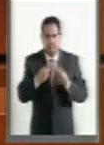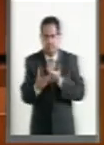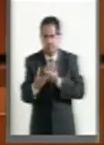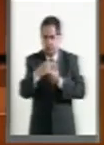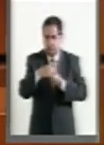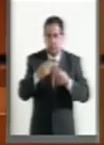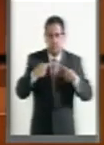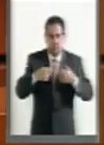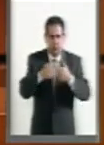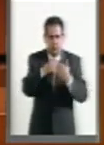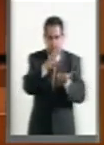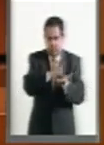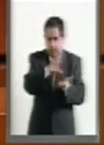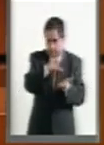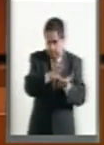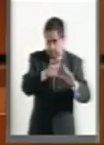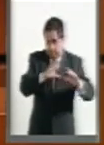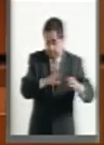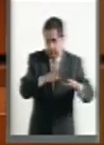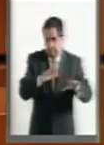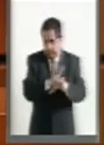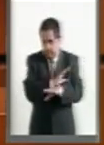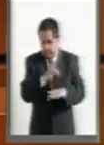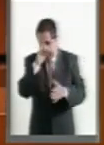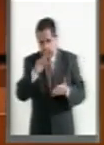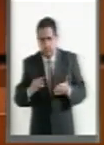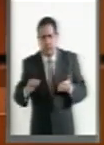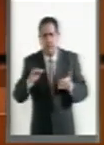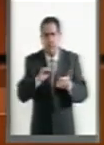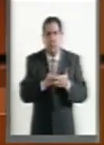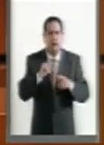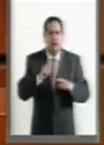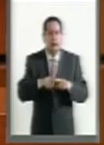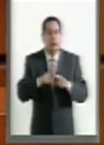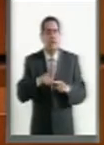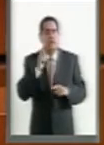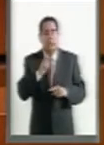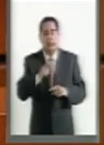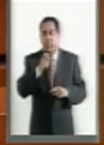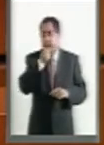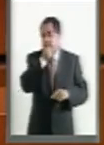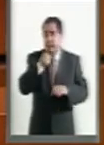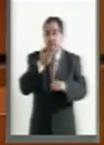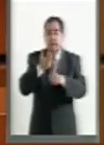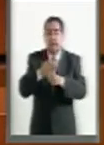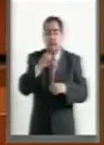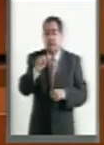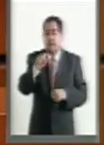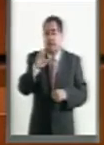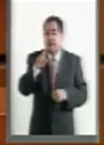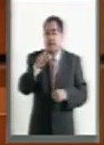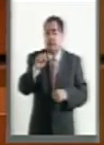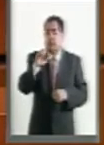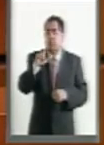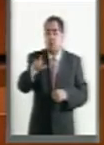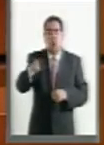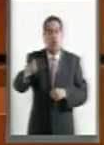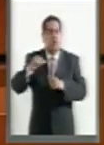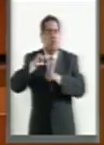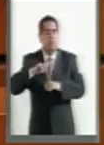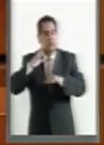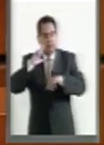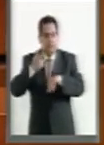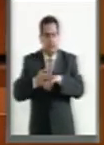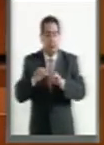las Personas con Discapacidad para establecer que sea el Secretario de Desarrollo Social quien presida la